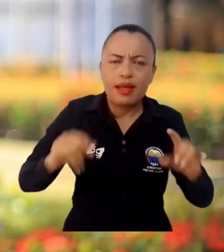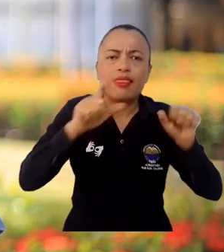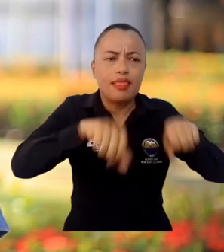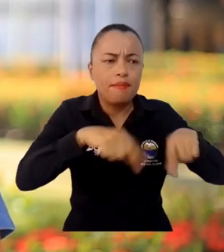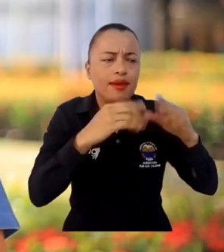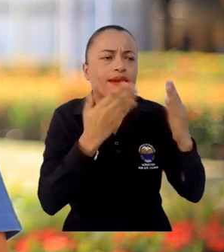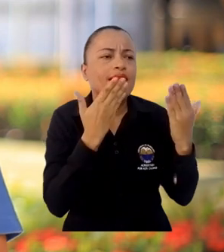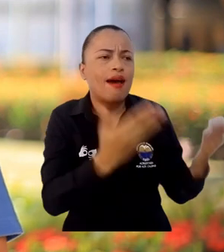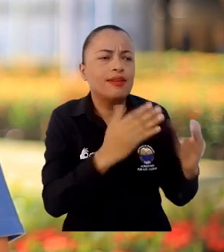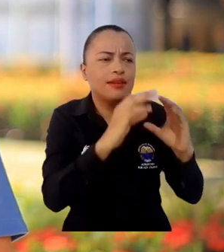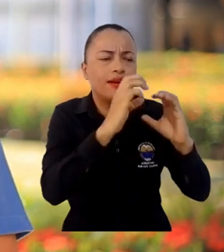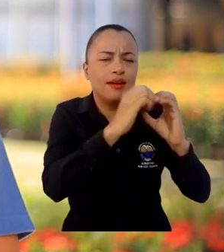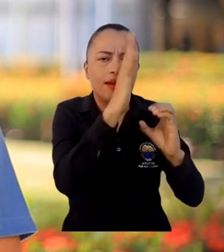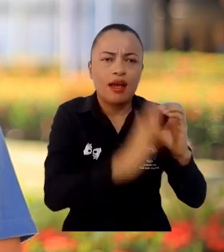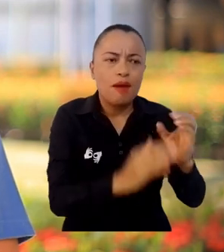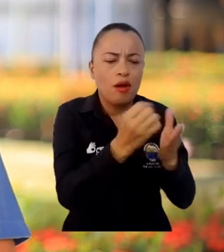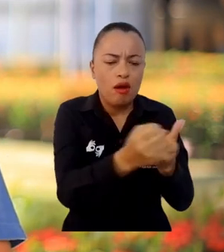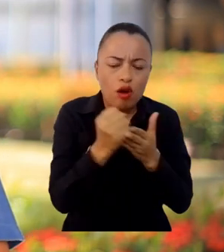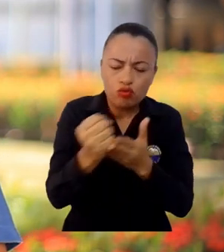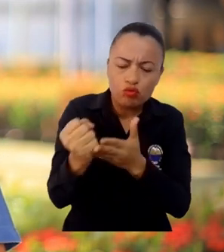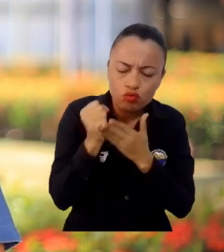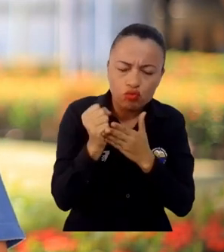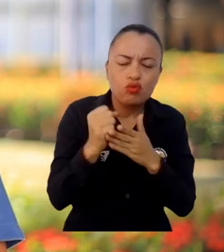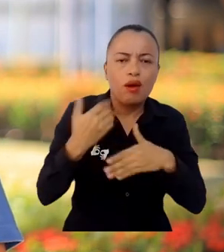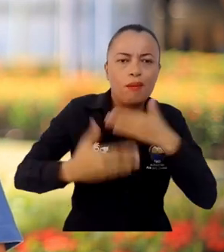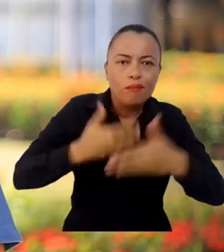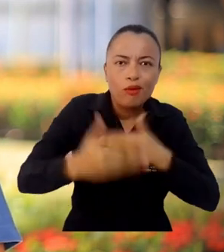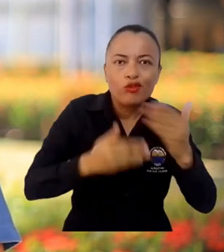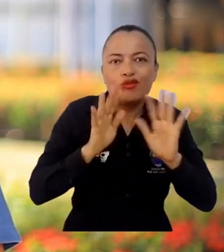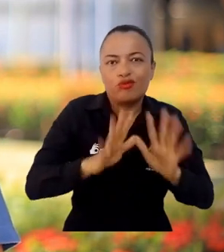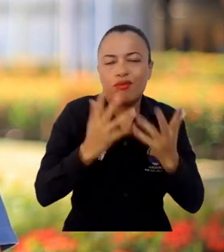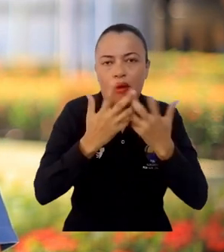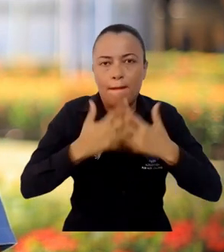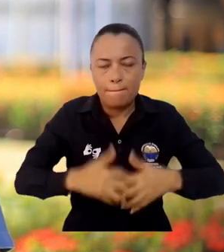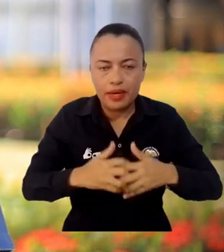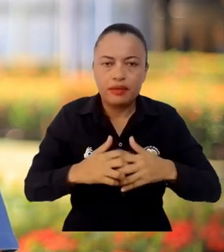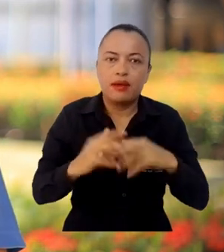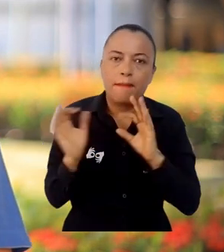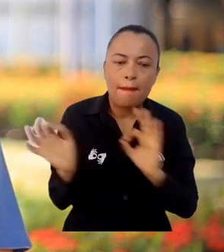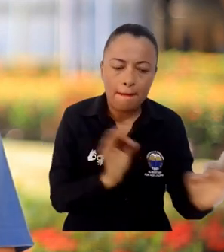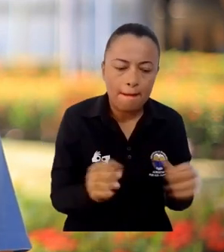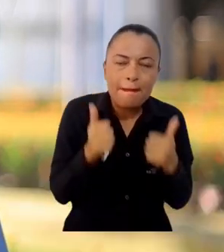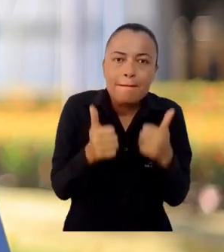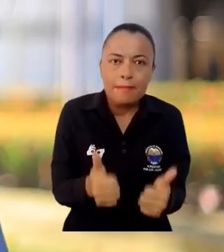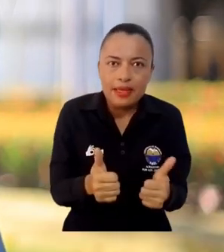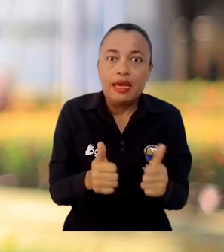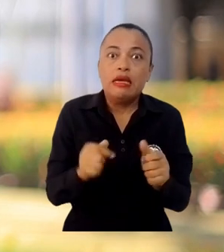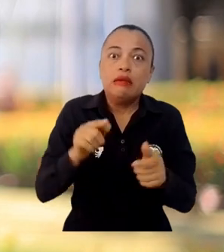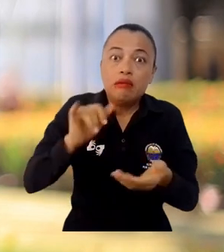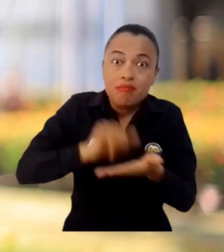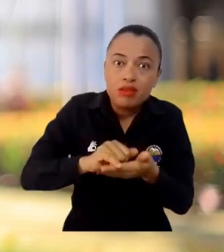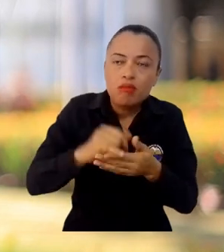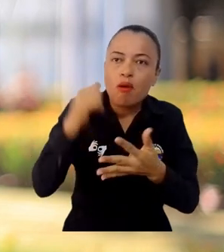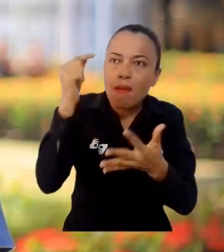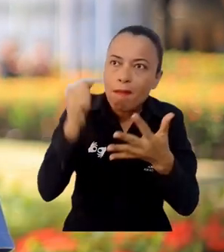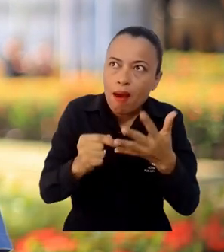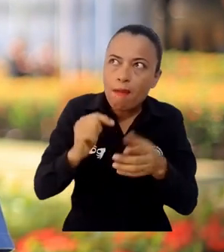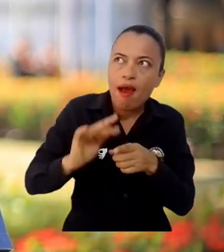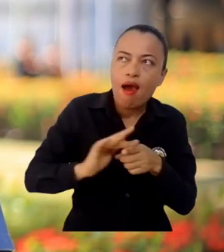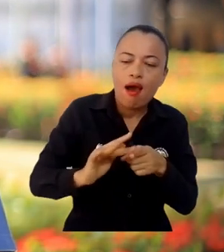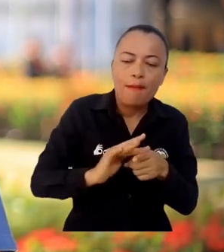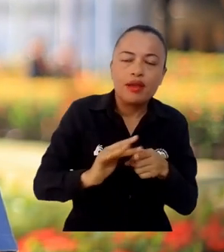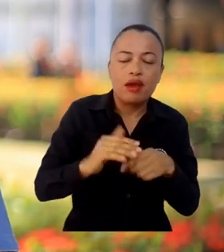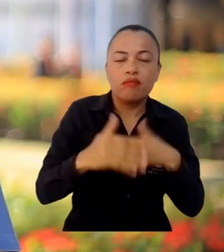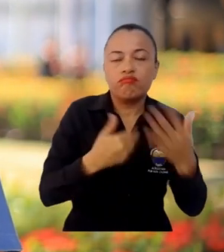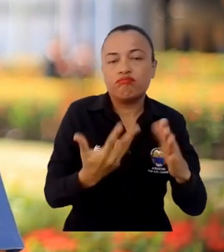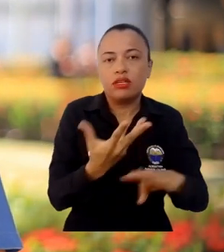agradecemos tanto a la Universidad Magdalena como a la Cámara de Comercio que nos han ayudado a, sobre todo, organizar todos los procesos de la empresa y buscarla en que toda esa